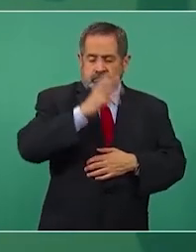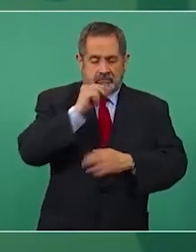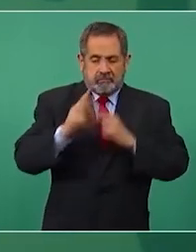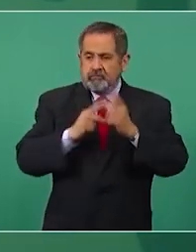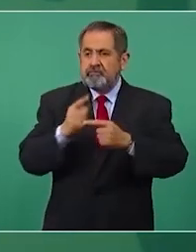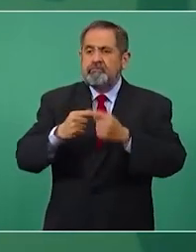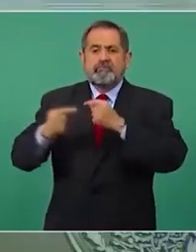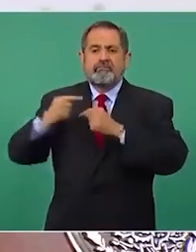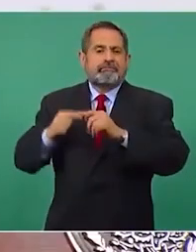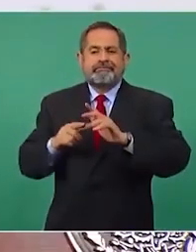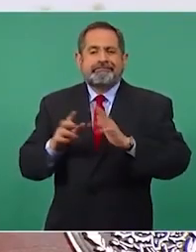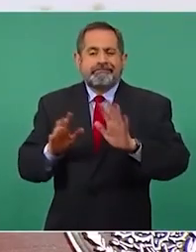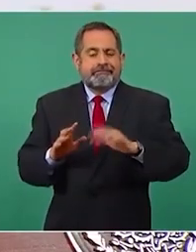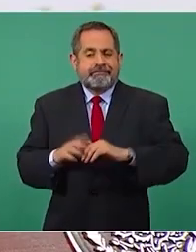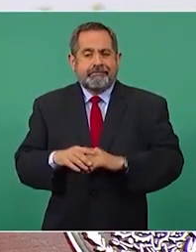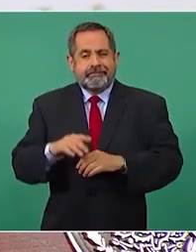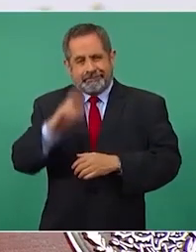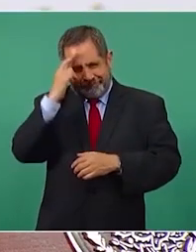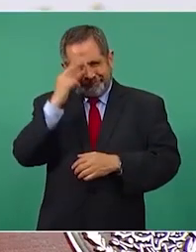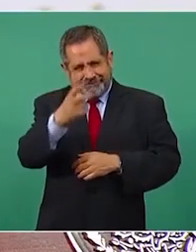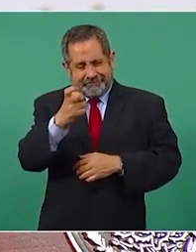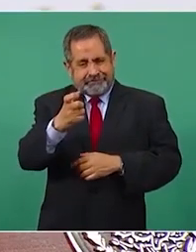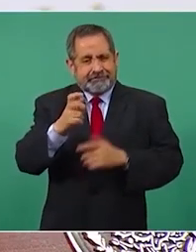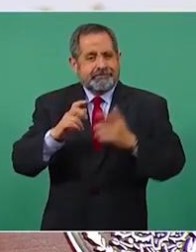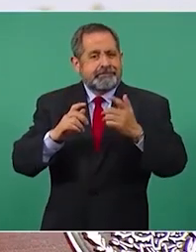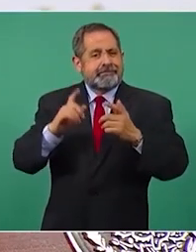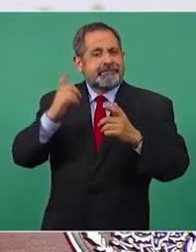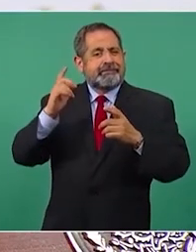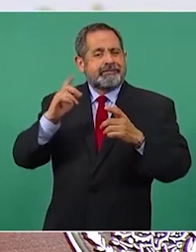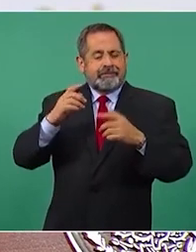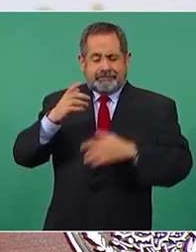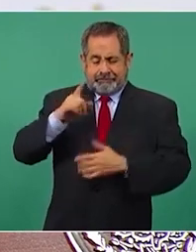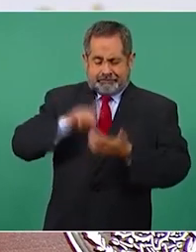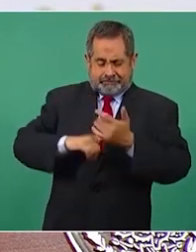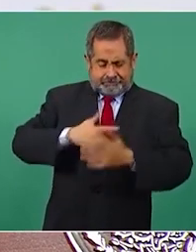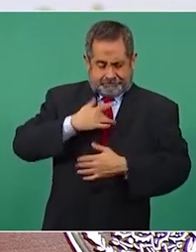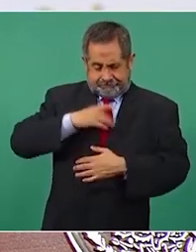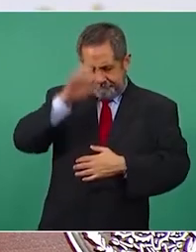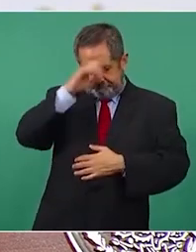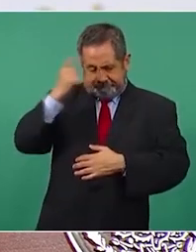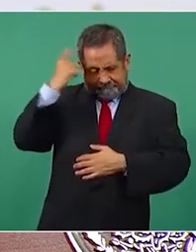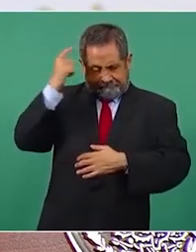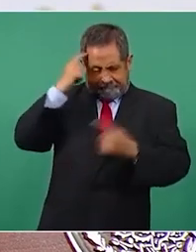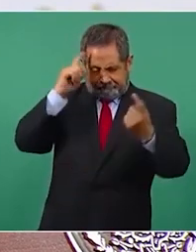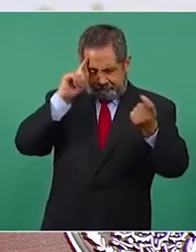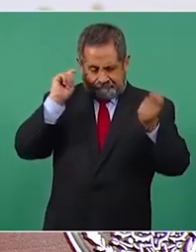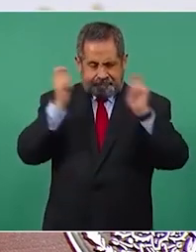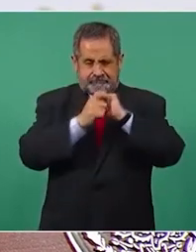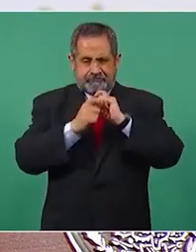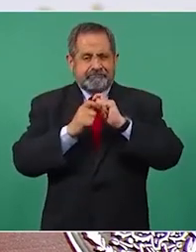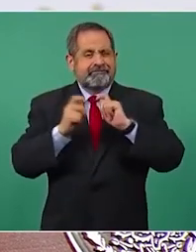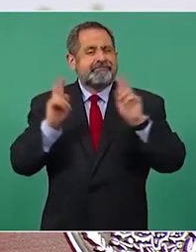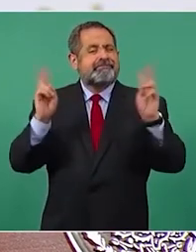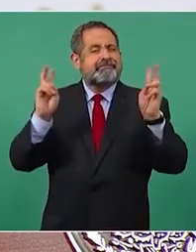Por eso hablo mucho de la revolución de las conciencias, el cambio de mentalidad.